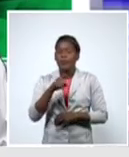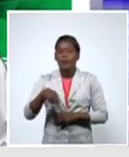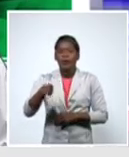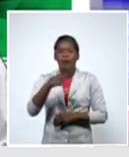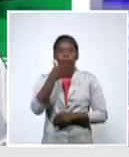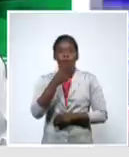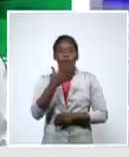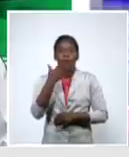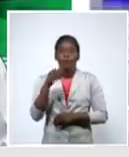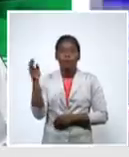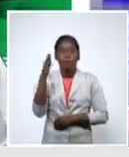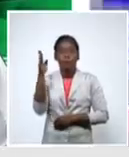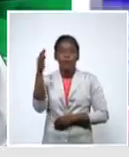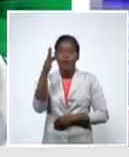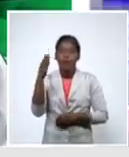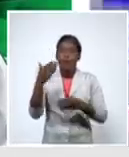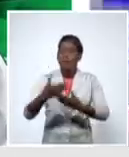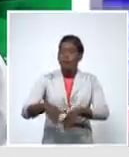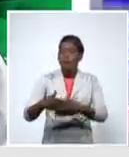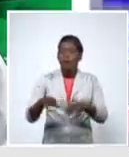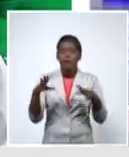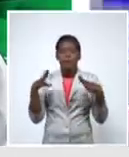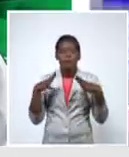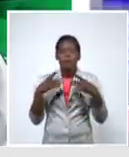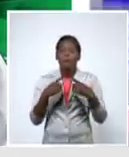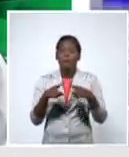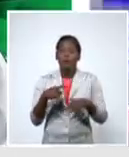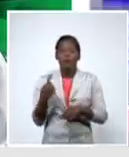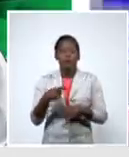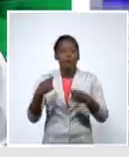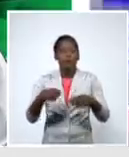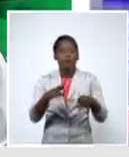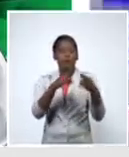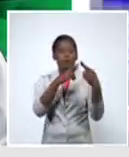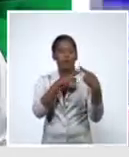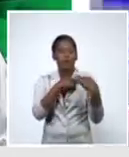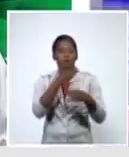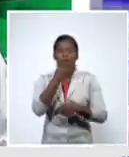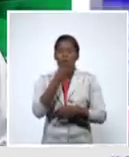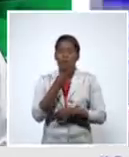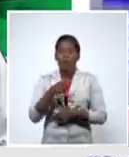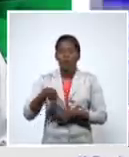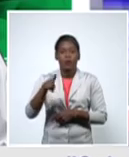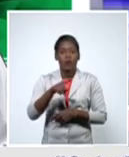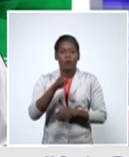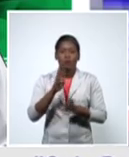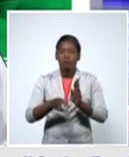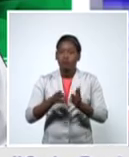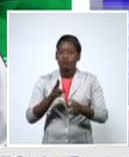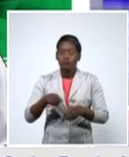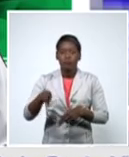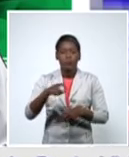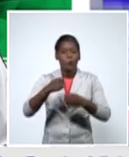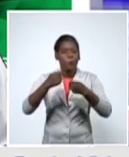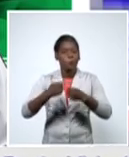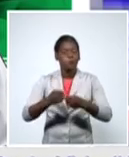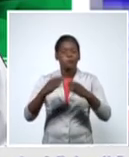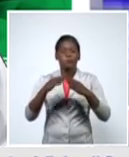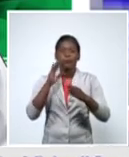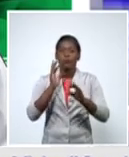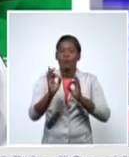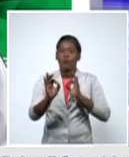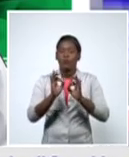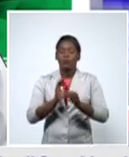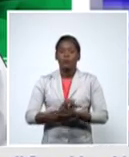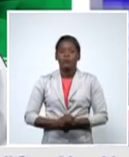pero nos atañe una responsabilidad que tenemos que lograr y con el lactante ni hablar vaya no digamos solo el lactante